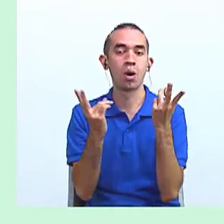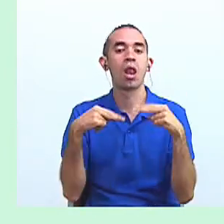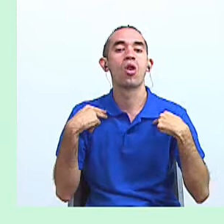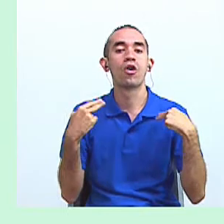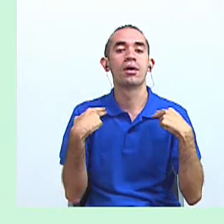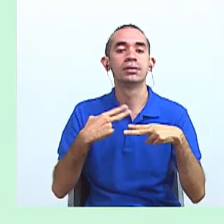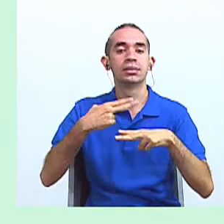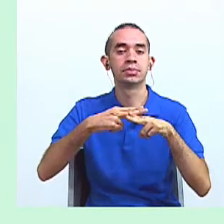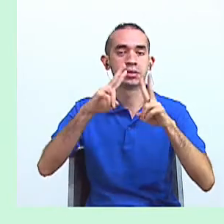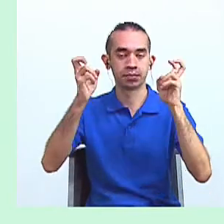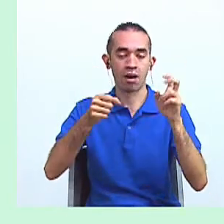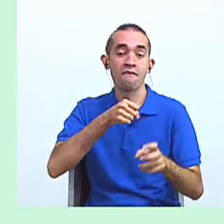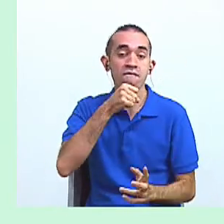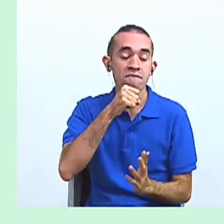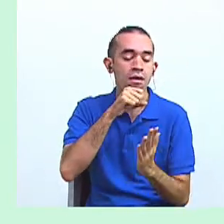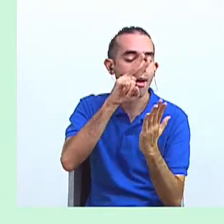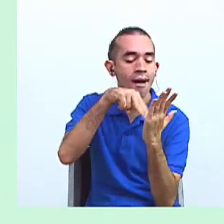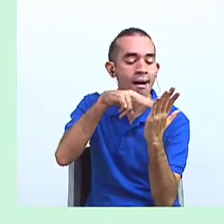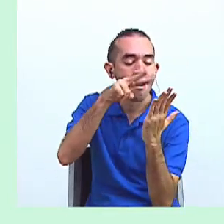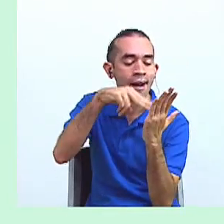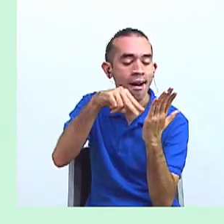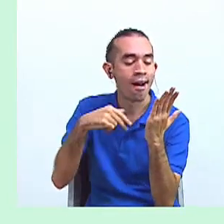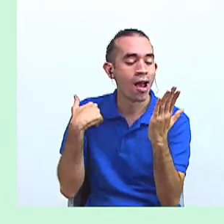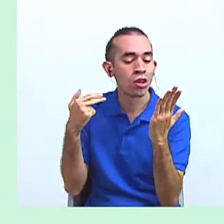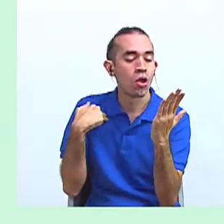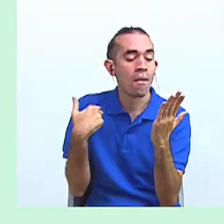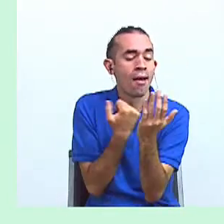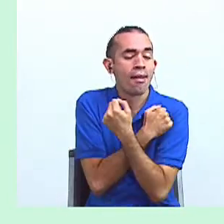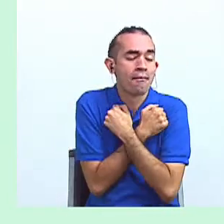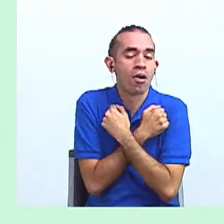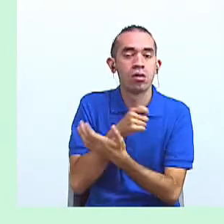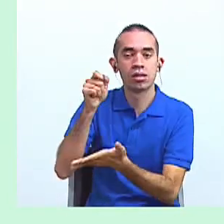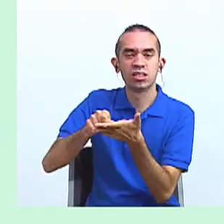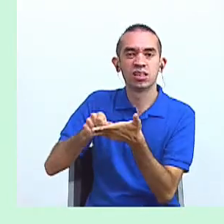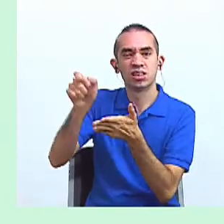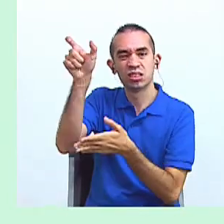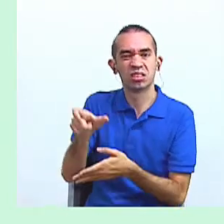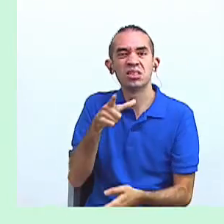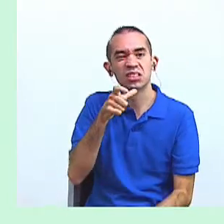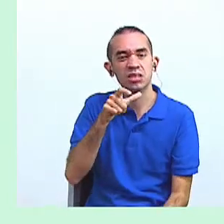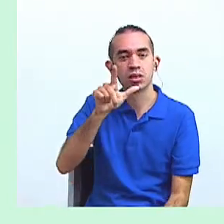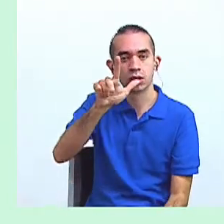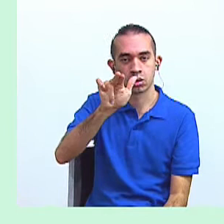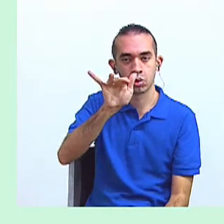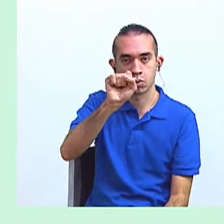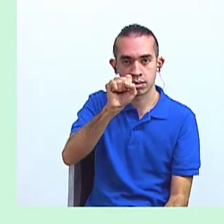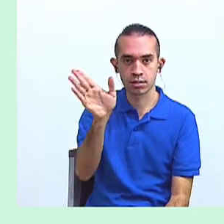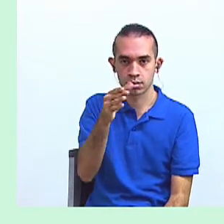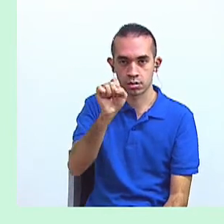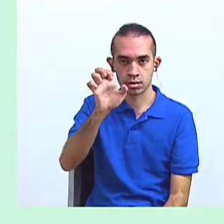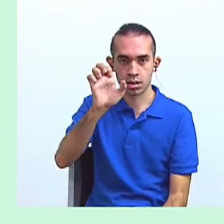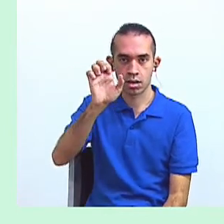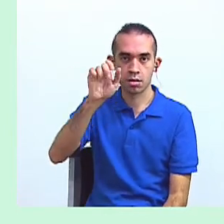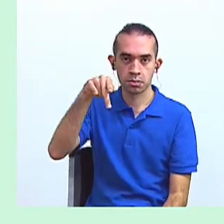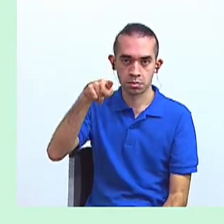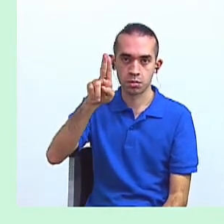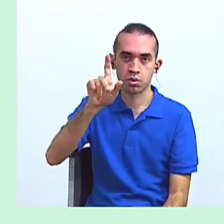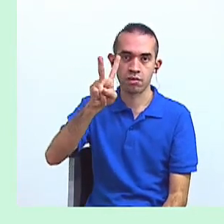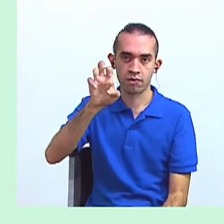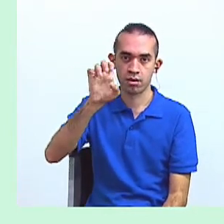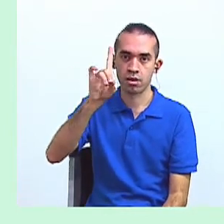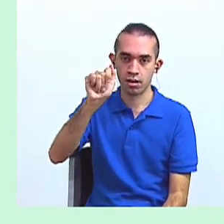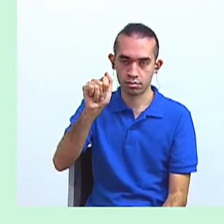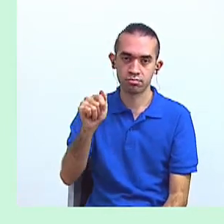viejo que leía novelas de amor, del escritor Luis Sepúlveda, el texto que abordaremos más a